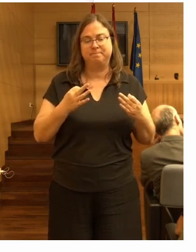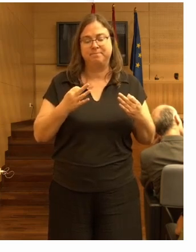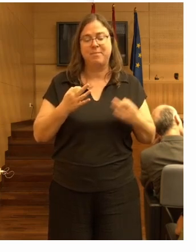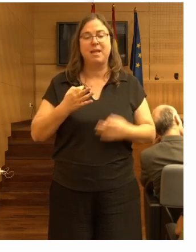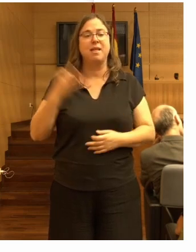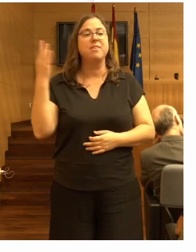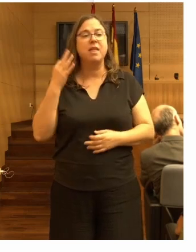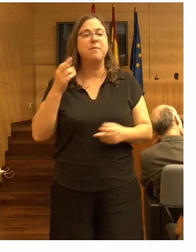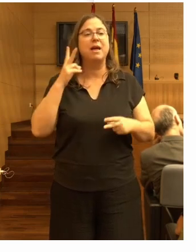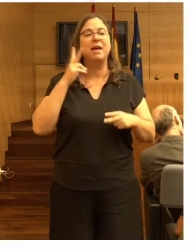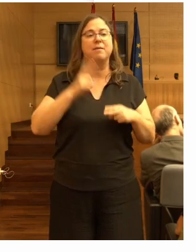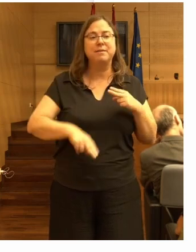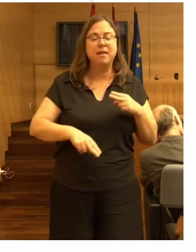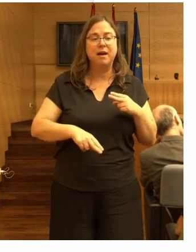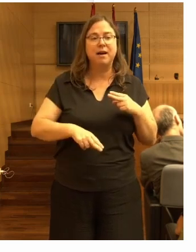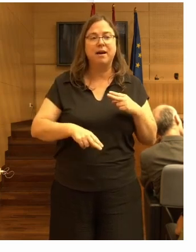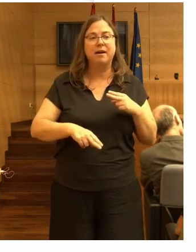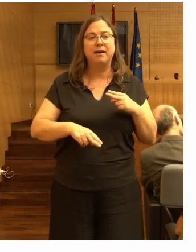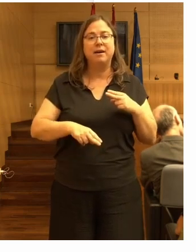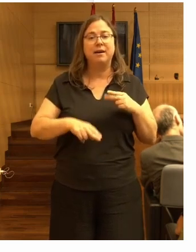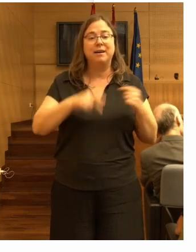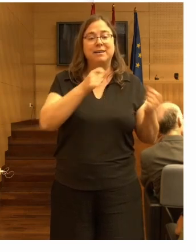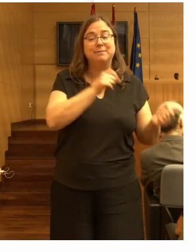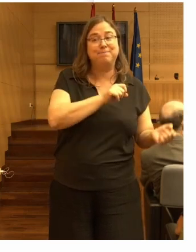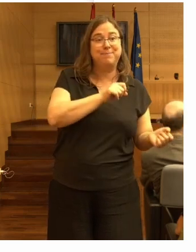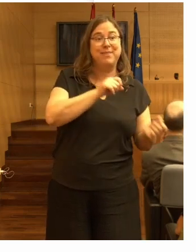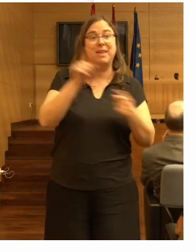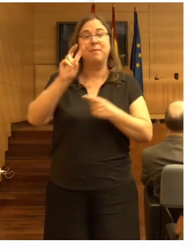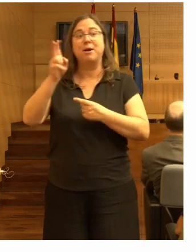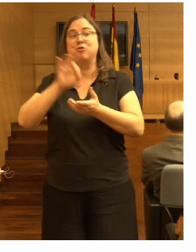ser derivada a otros servicios.